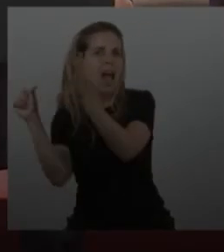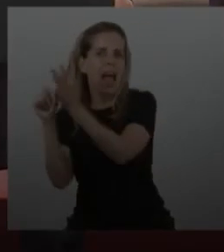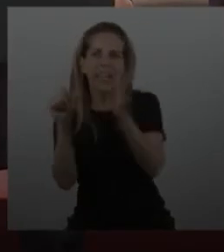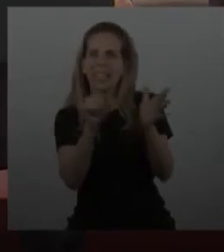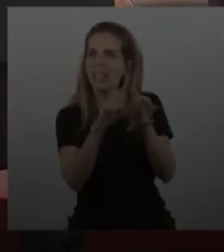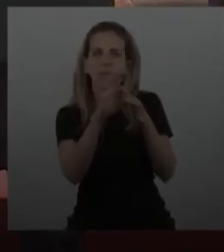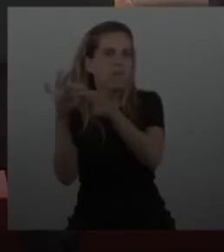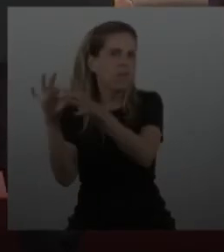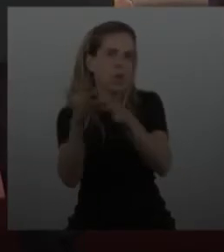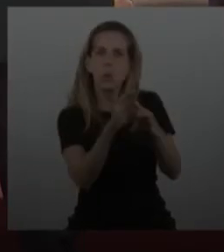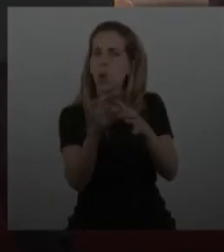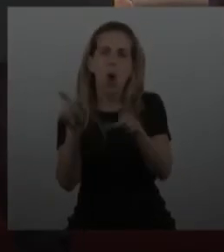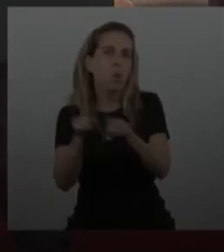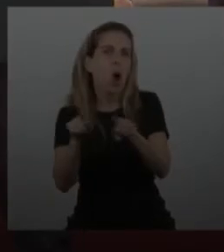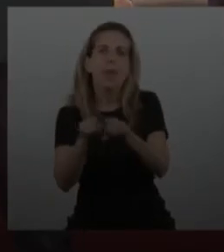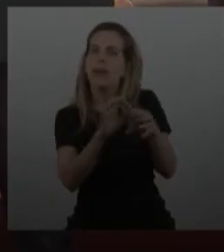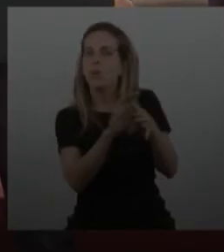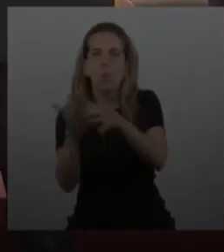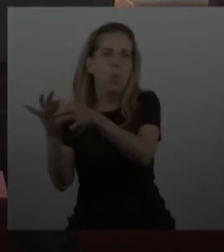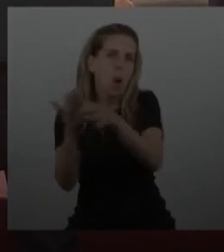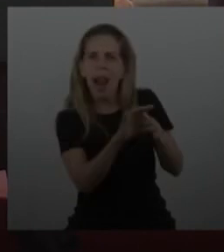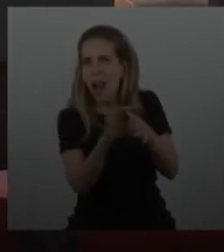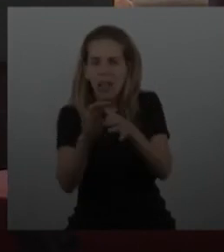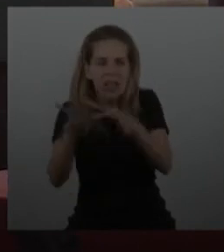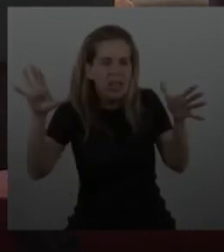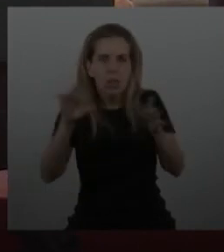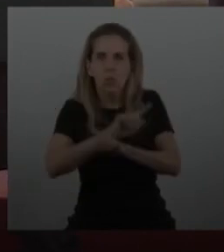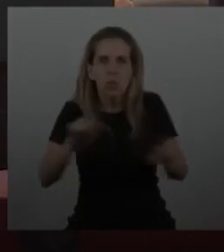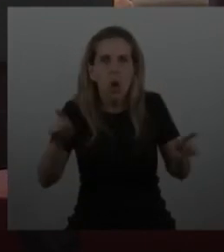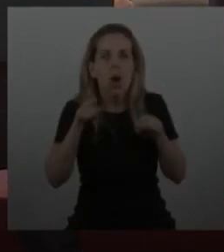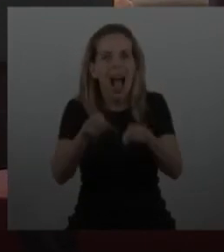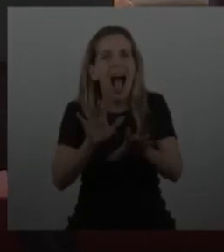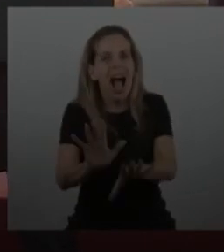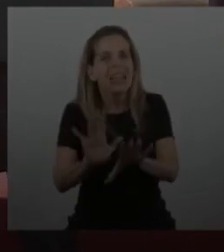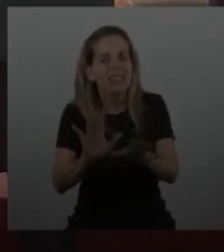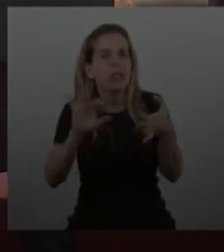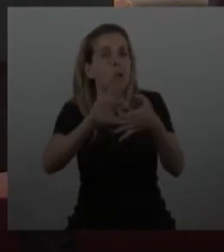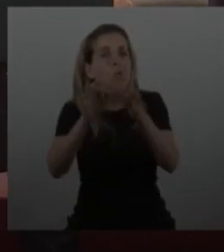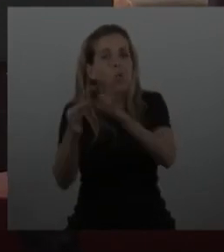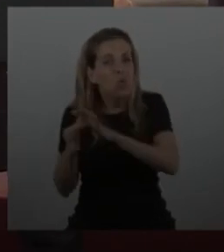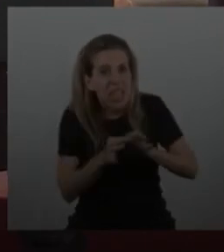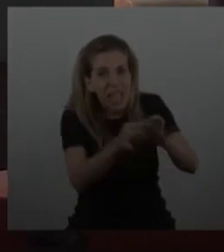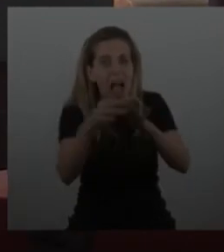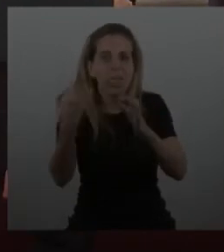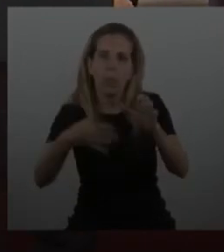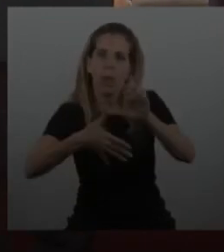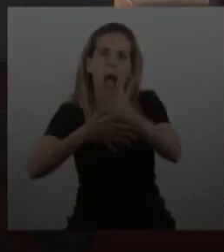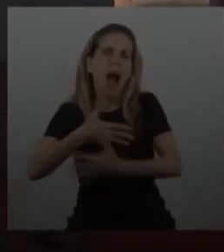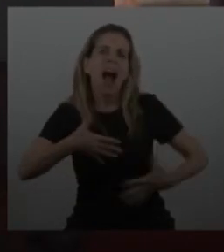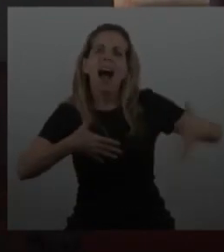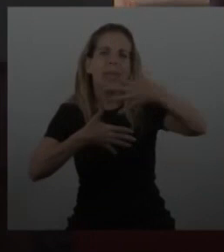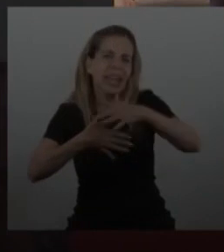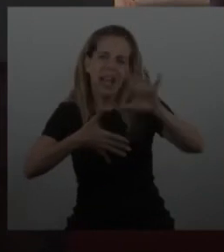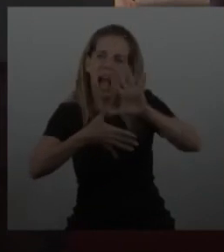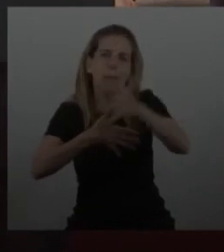indisolublemente hermanados. Y hermanada tiene que estar toda América Latina. En este tiempo que